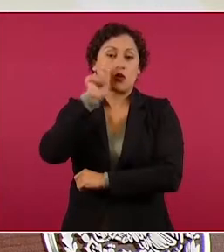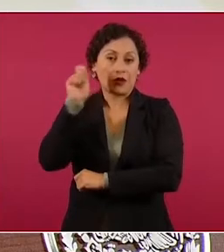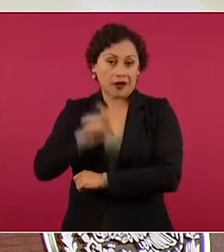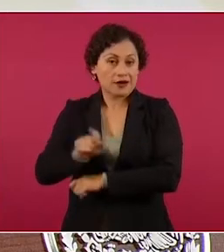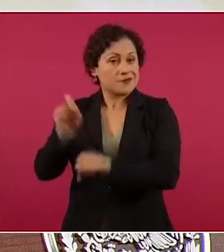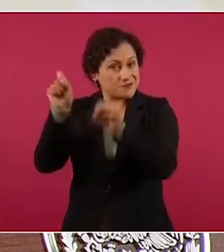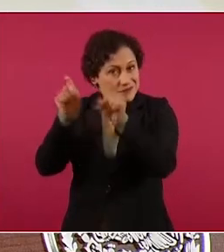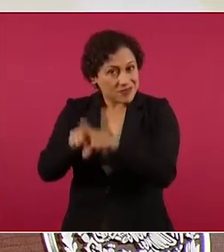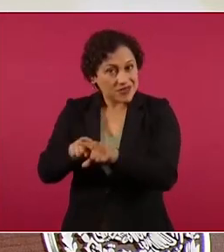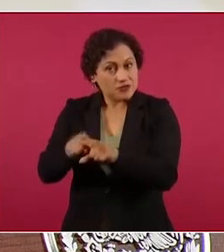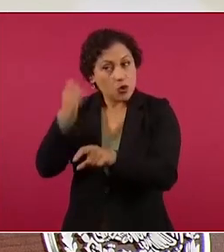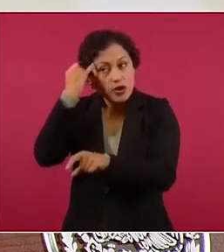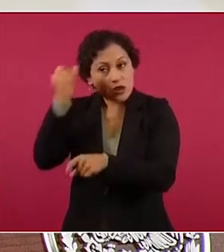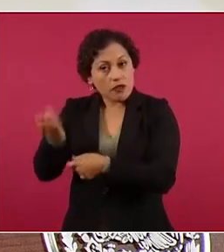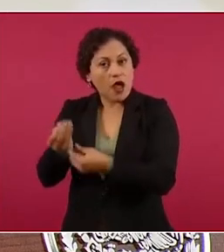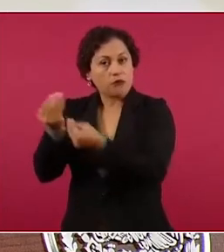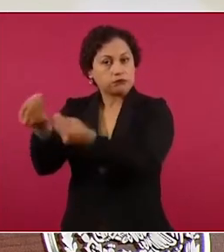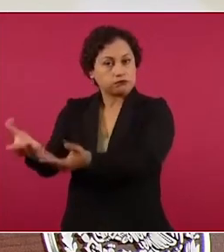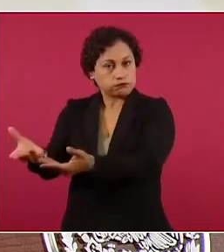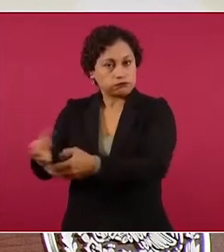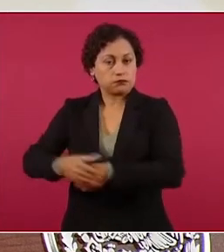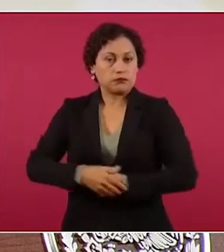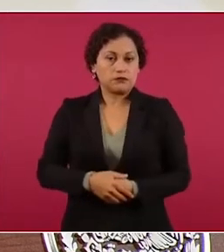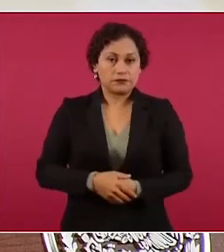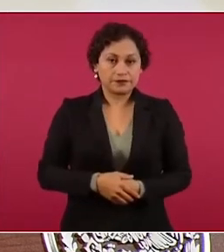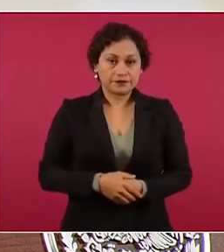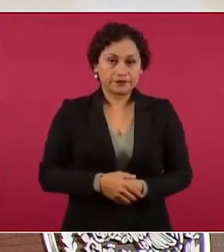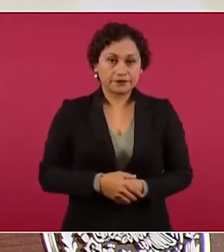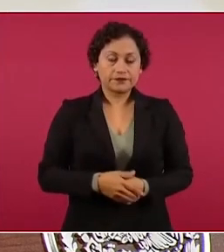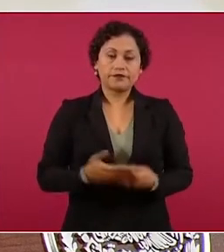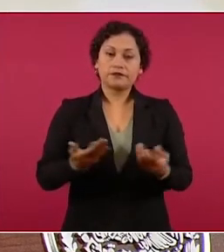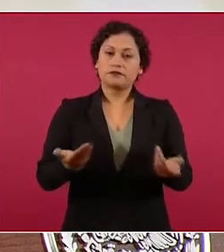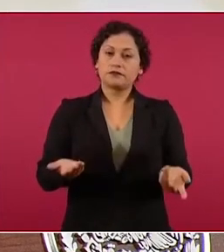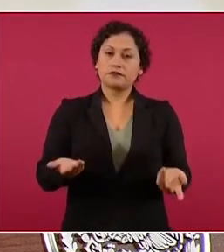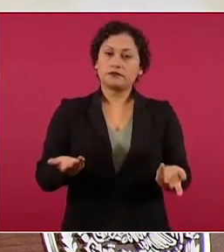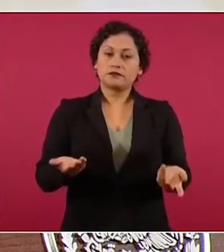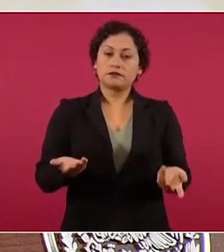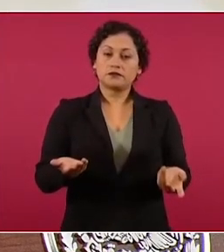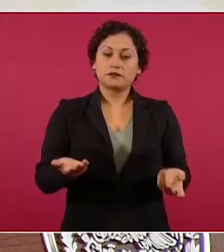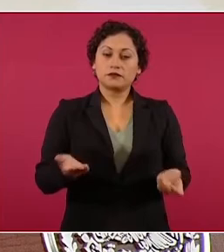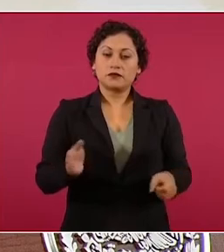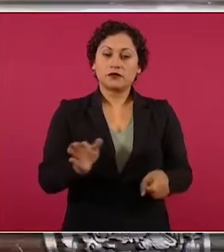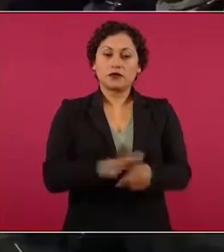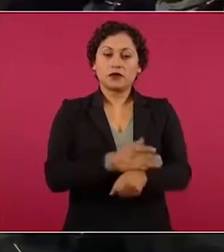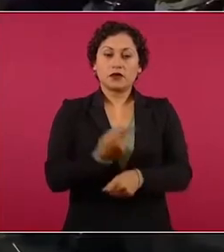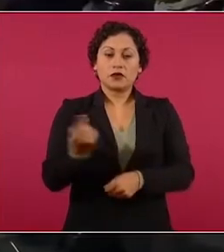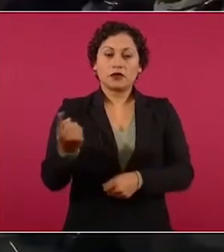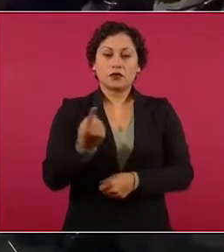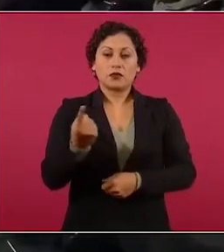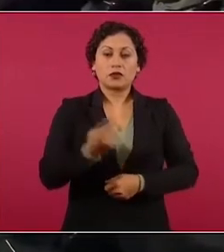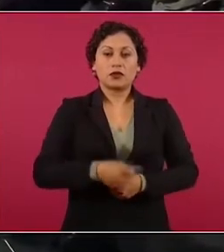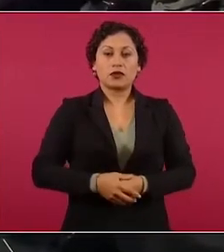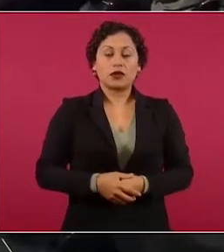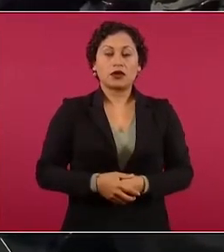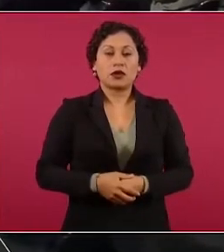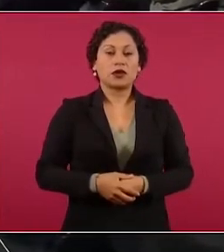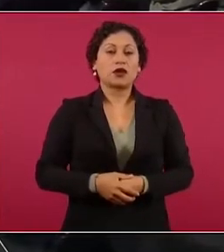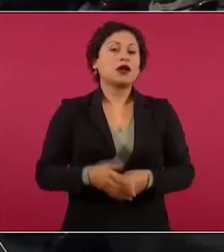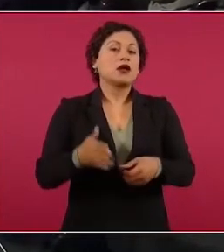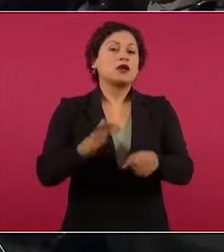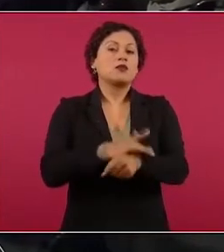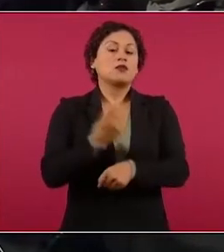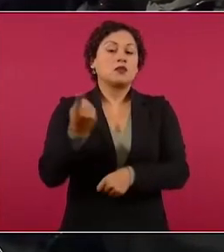Y también porque hay un poco de